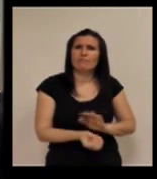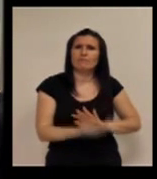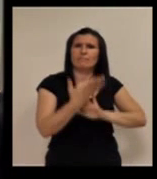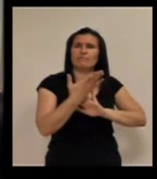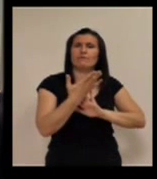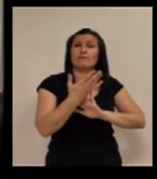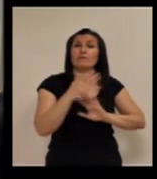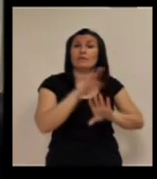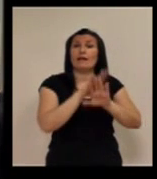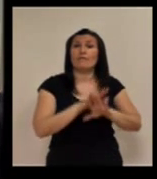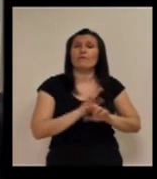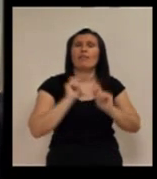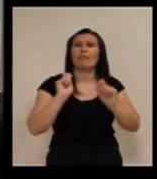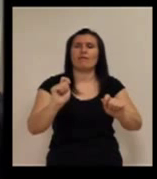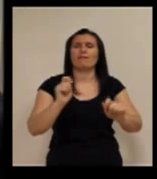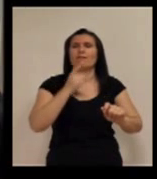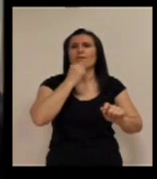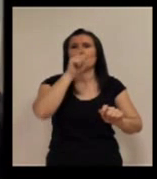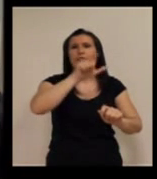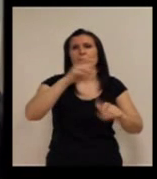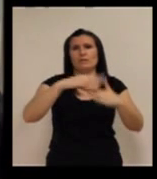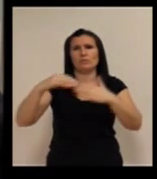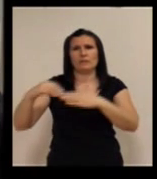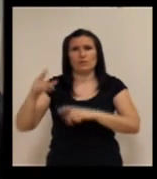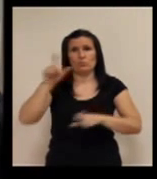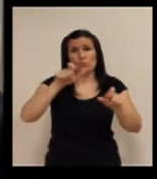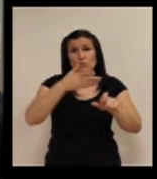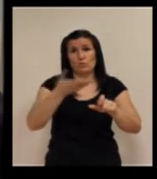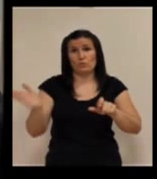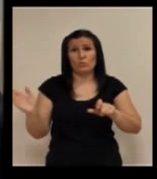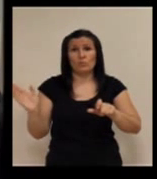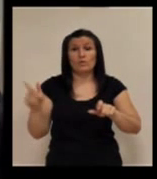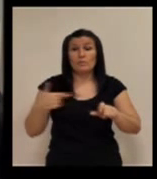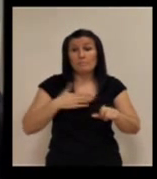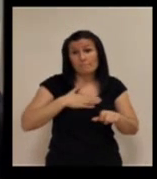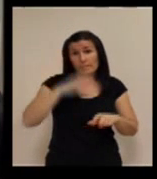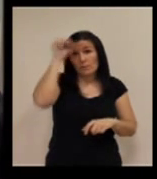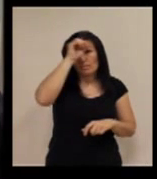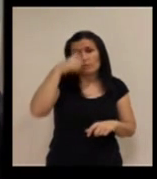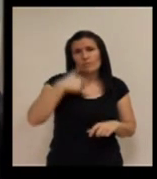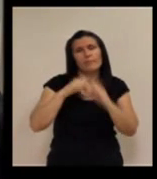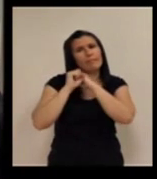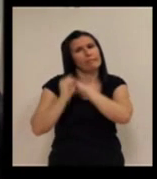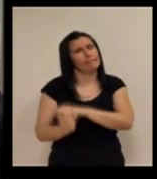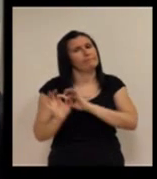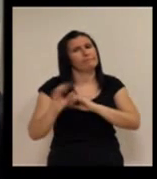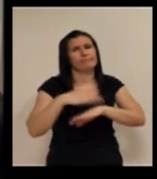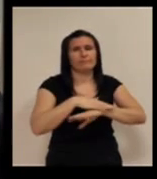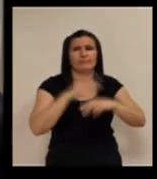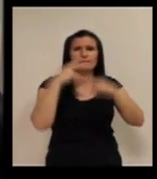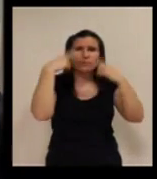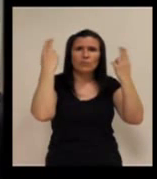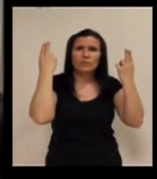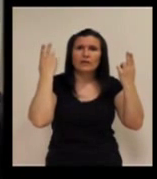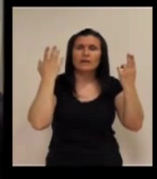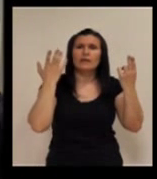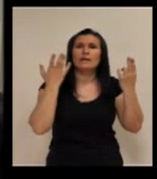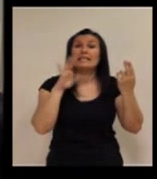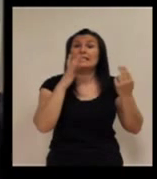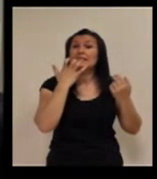que esto llegue al ciudadano, ¿no? Y yo mi opinión es que, puesto que dependemos de la administración pública,